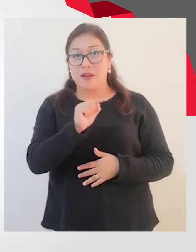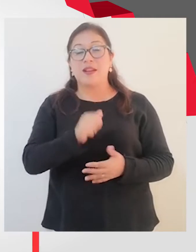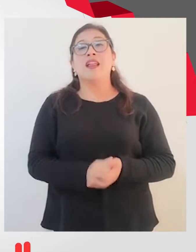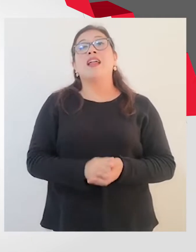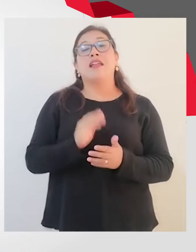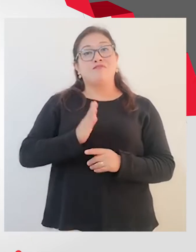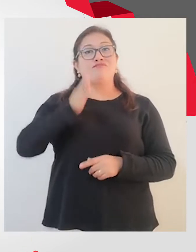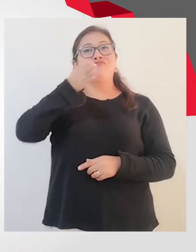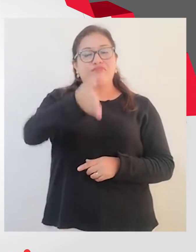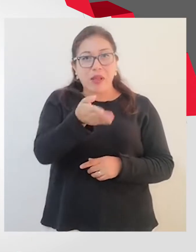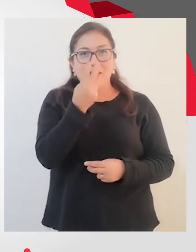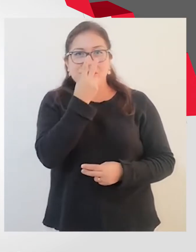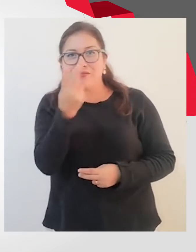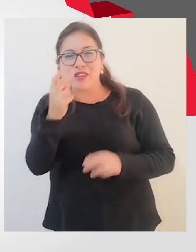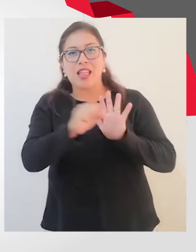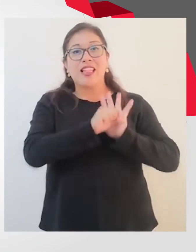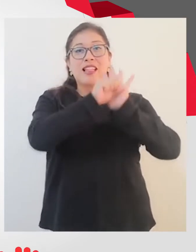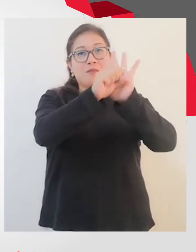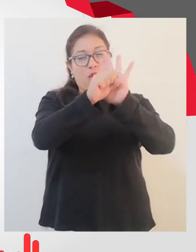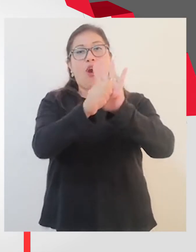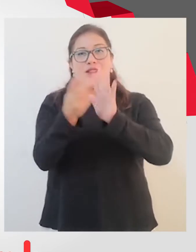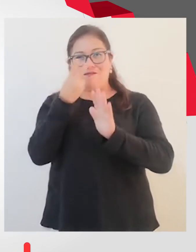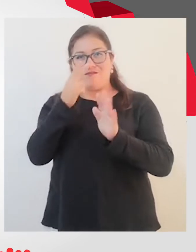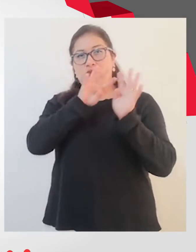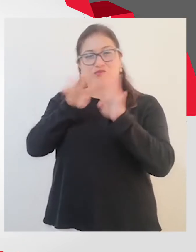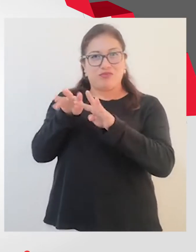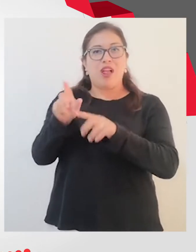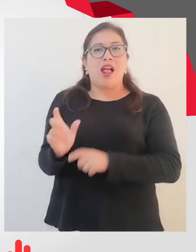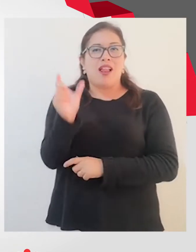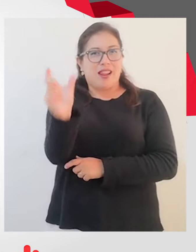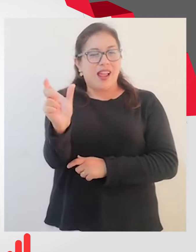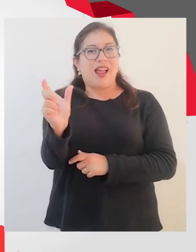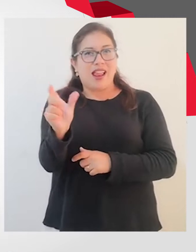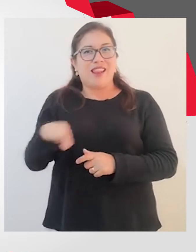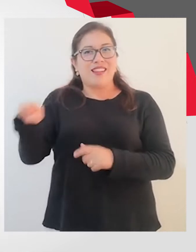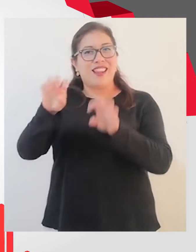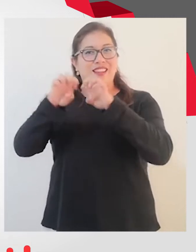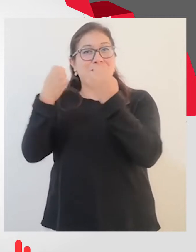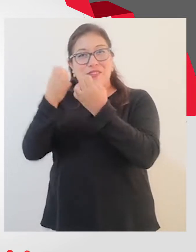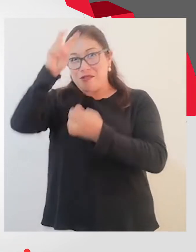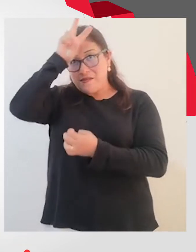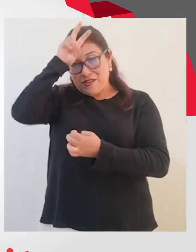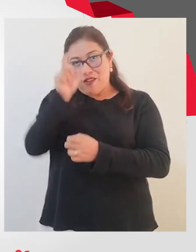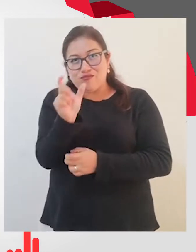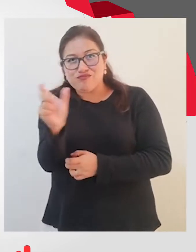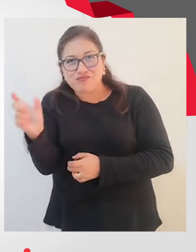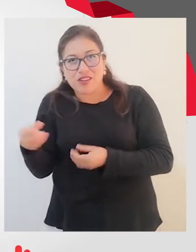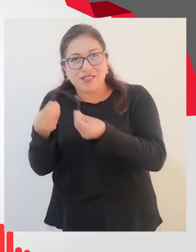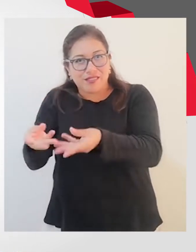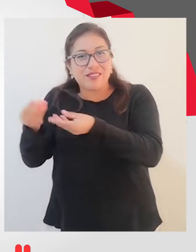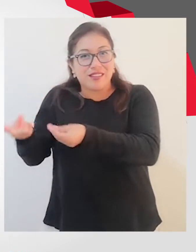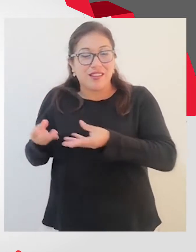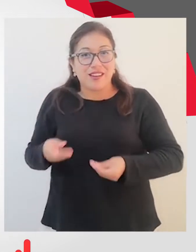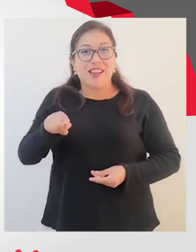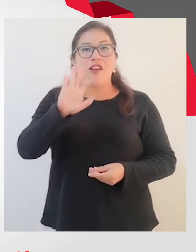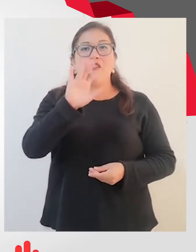realizó de manera simbólica la entrega de carnets de todos los integrantes de la selección peruana de fútbol de